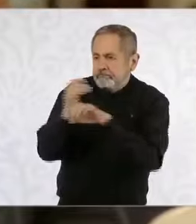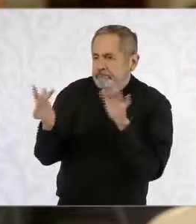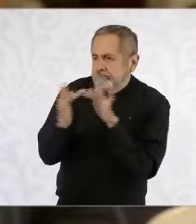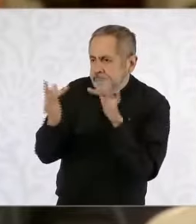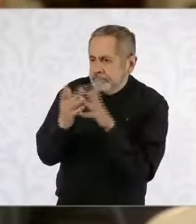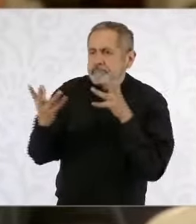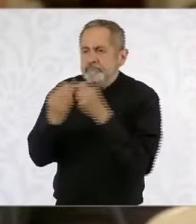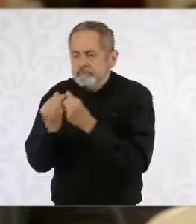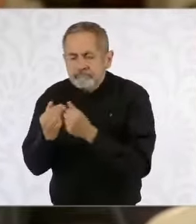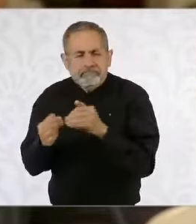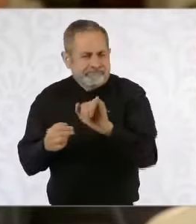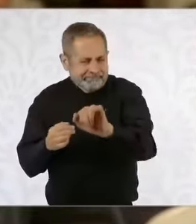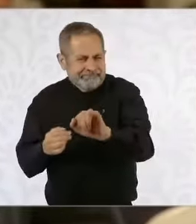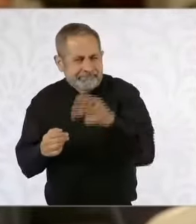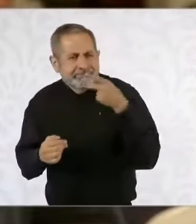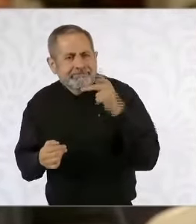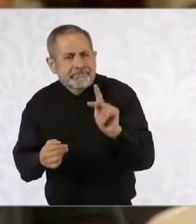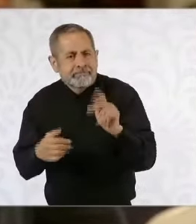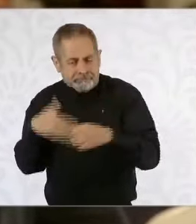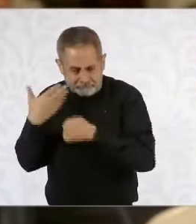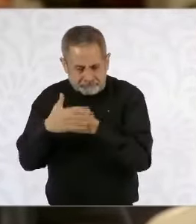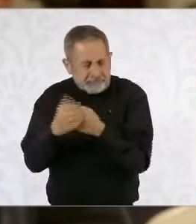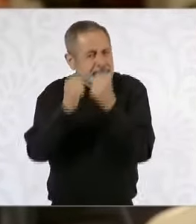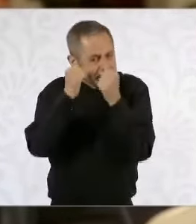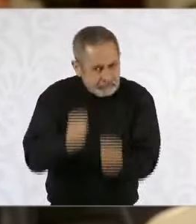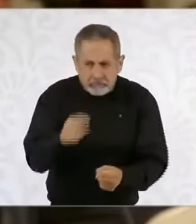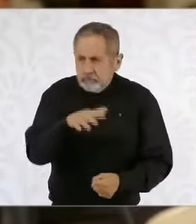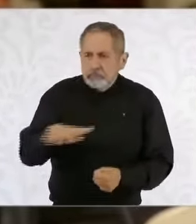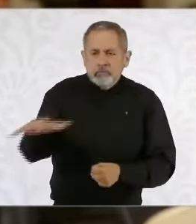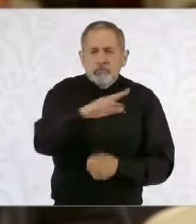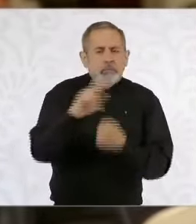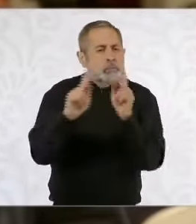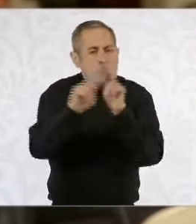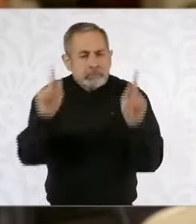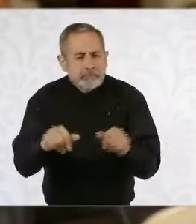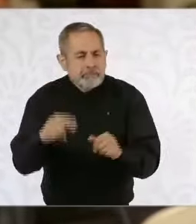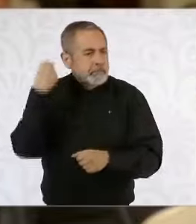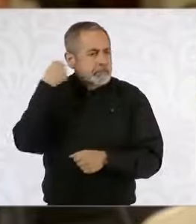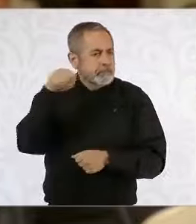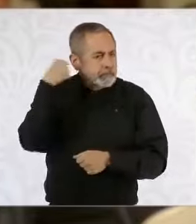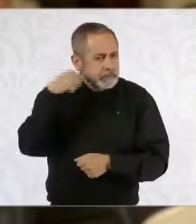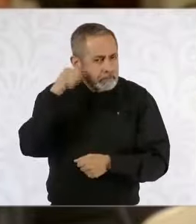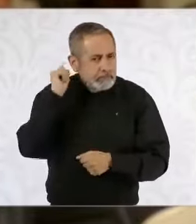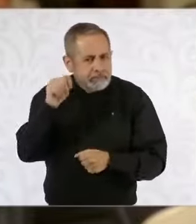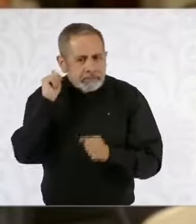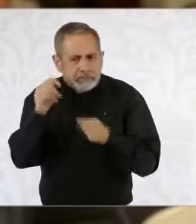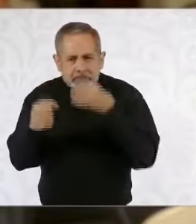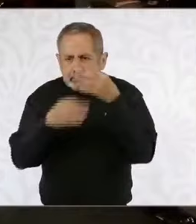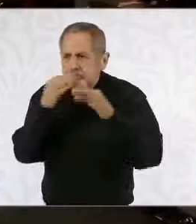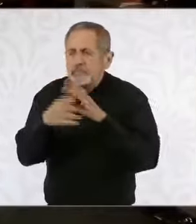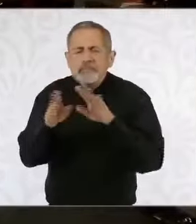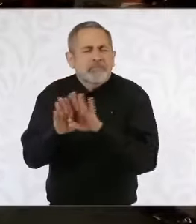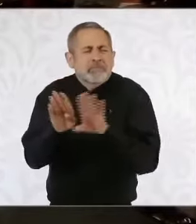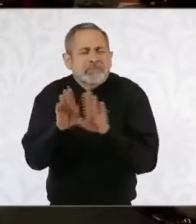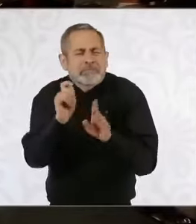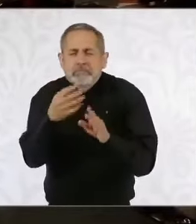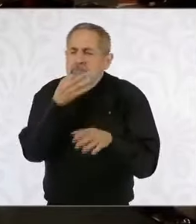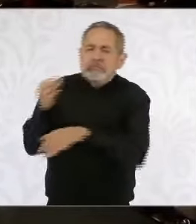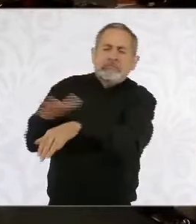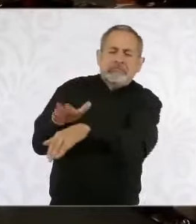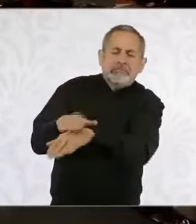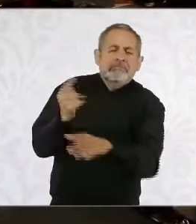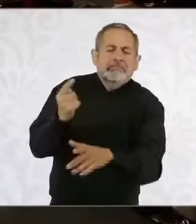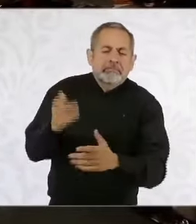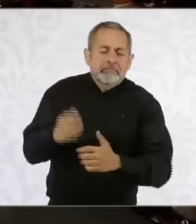serían las acciones para dar certeza y garantizar la paz en el estado y cuál sería su mensaje al pueblo de Tabasco? Sí, vamos a estar muy de